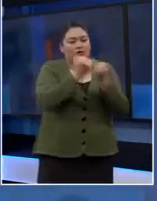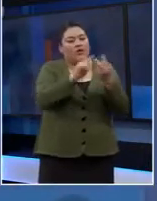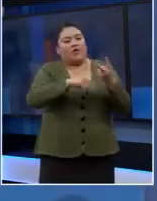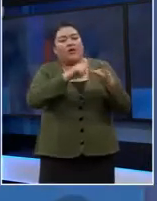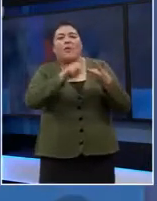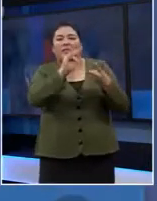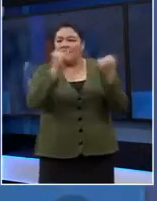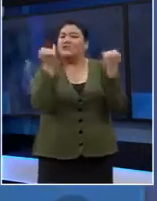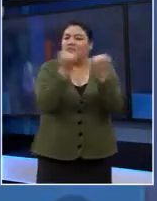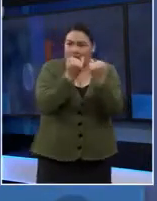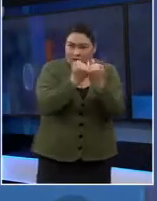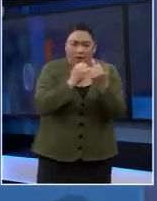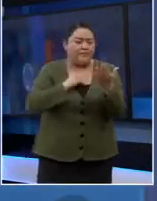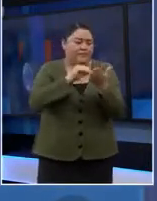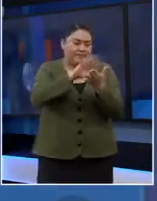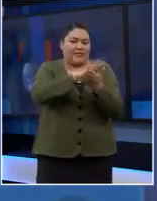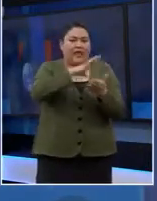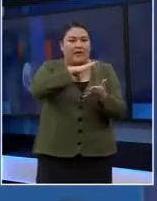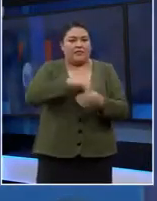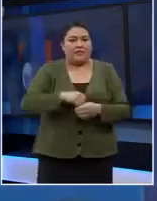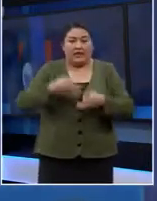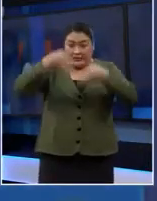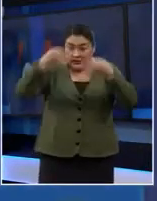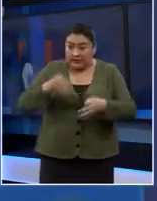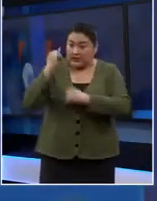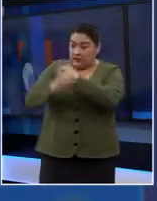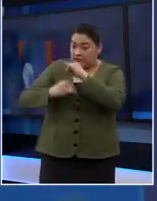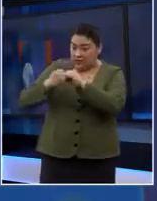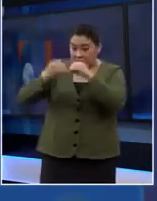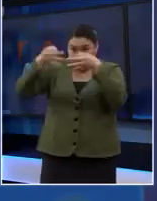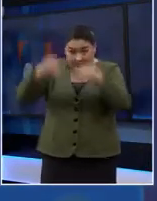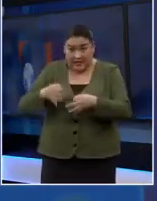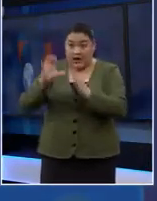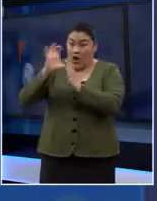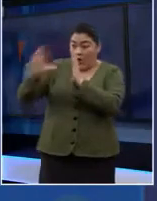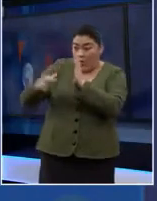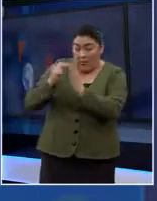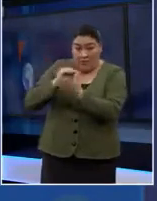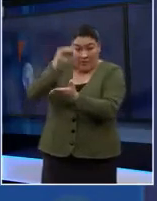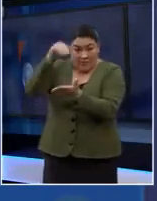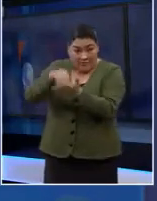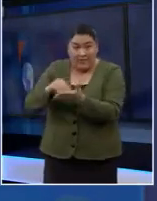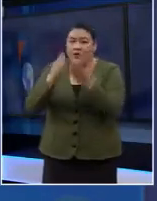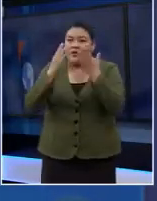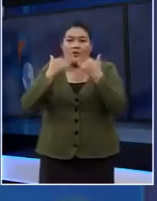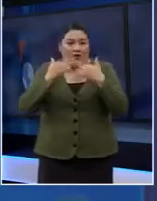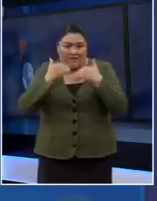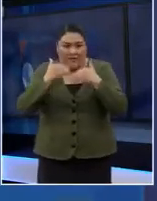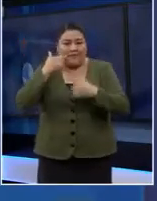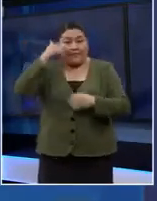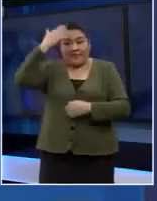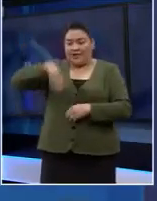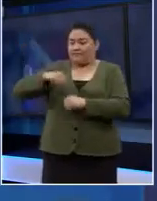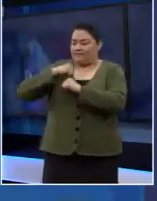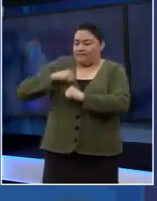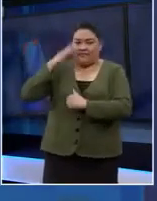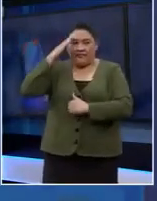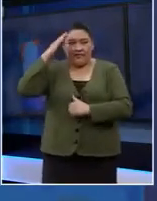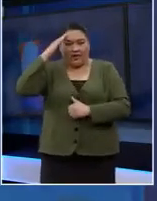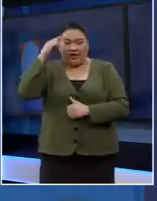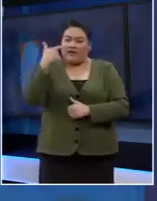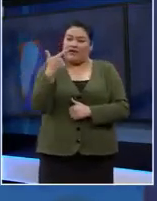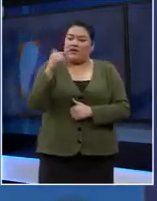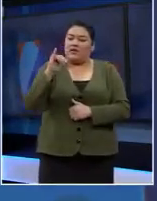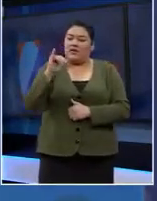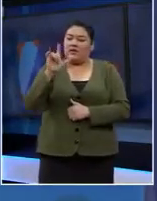todas maneras no había habido un instrumento internacional como el de la convención. Efectivamente, Gilberto Rincón Gallardo encabezó la delegación de